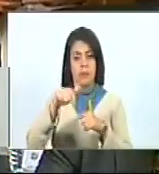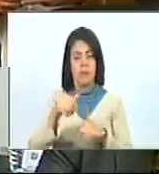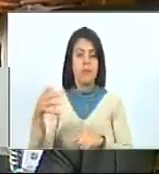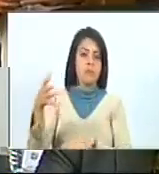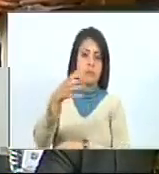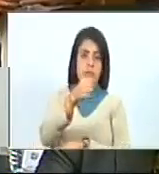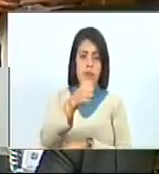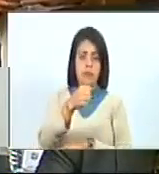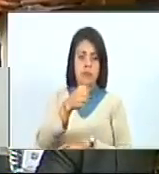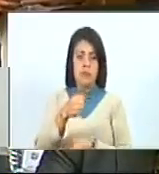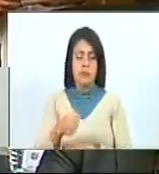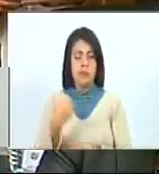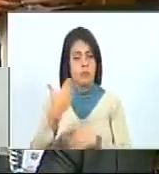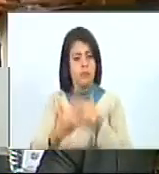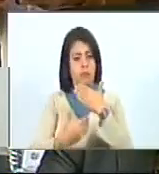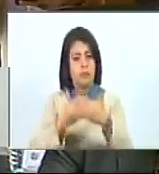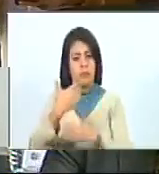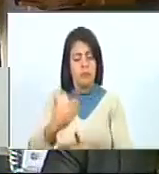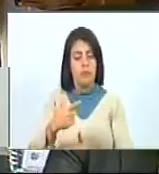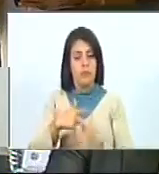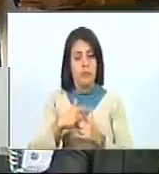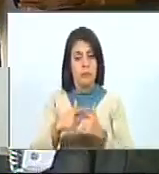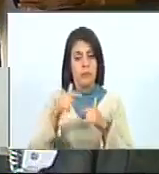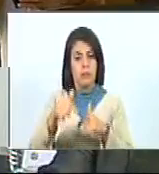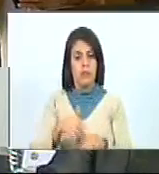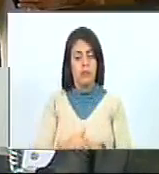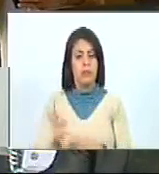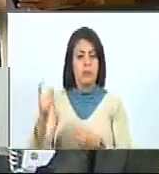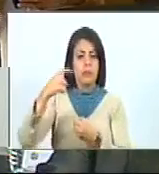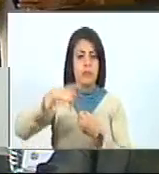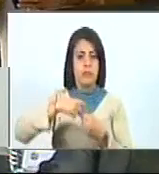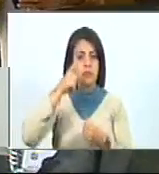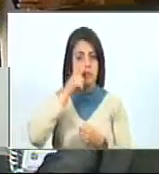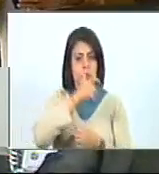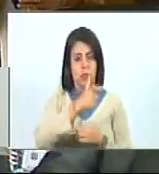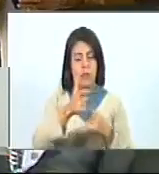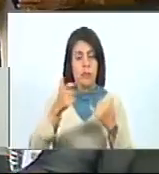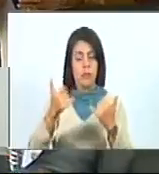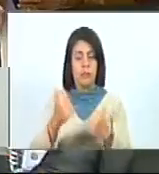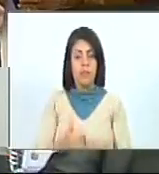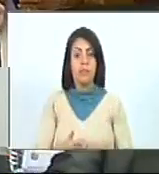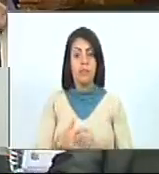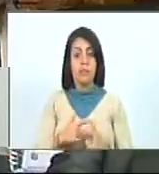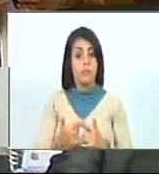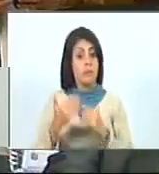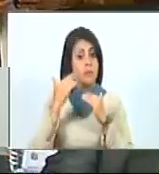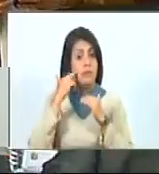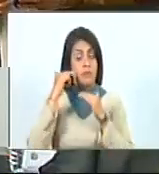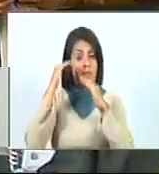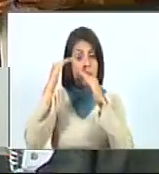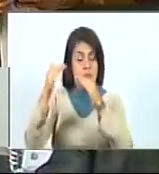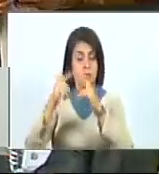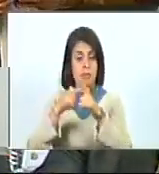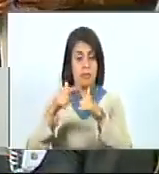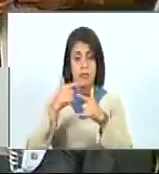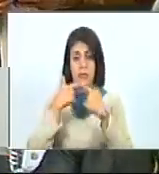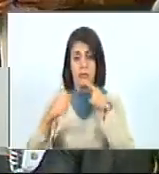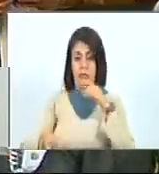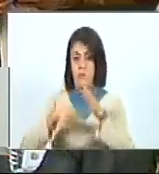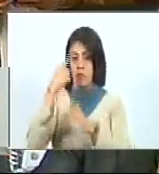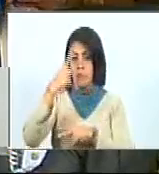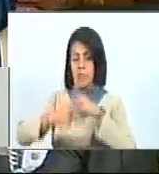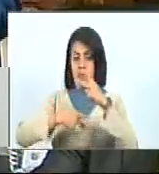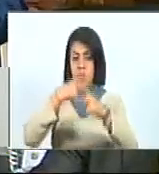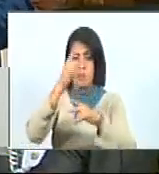logró ir progresivamente incorporando al pueblo llano. Y en alto de los godos, por primera vez, el